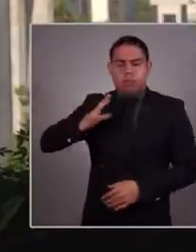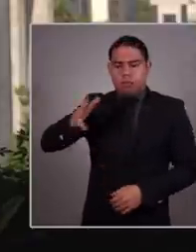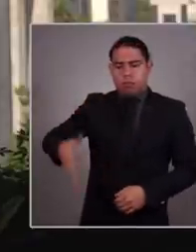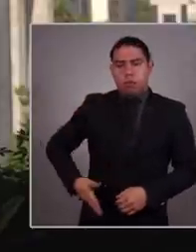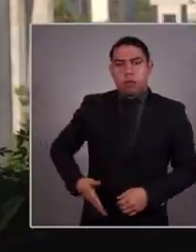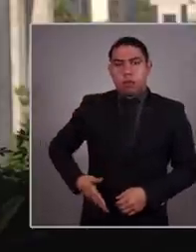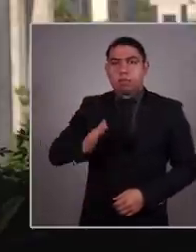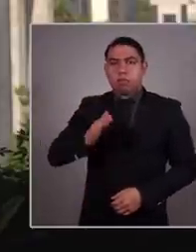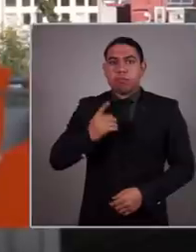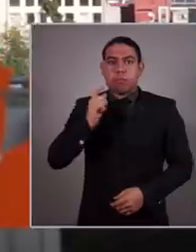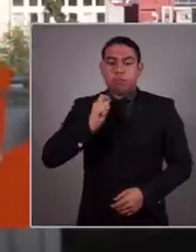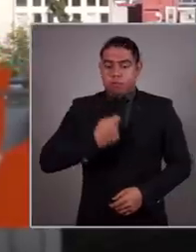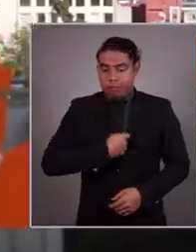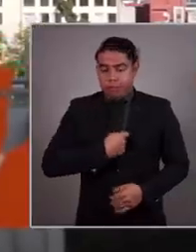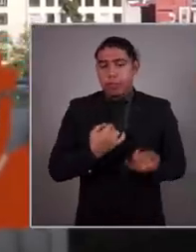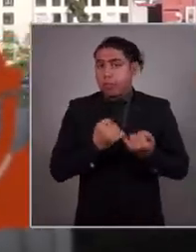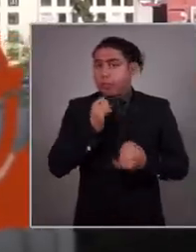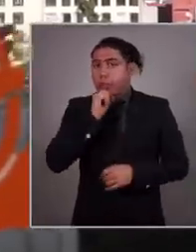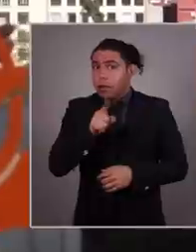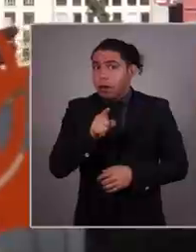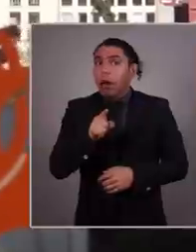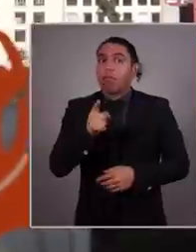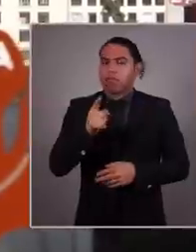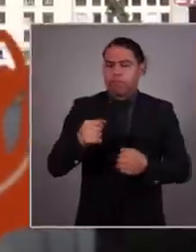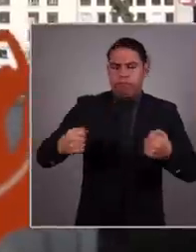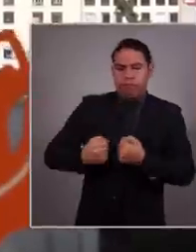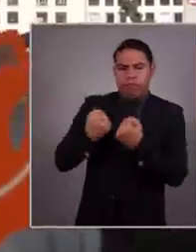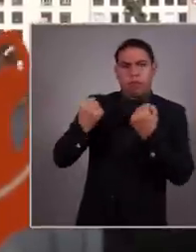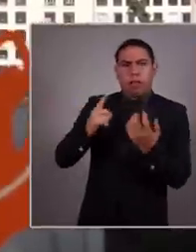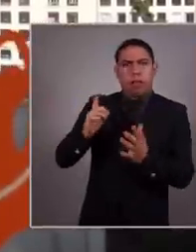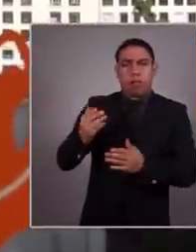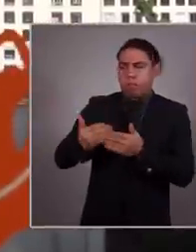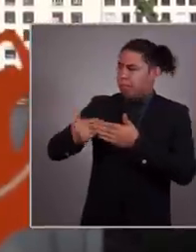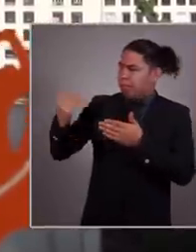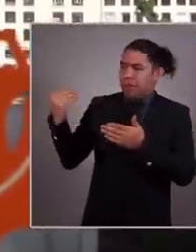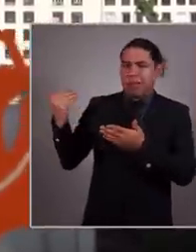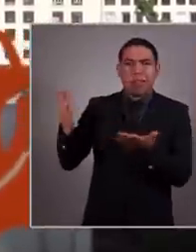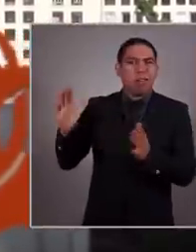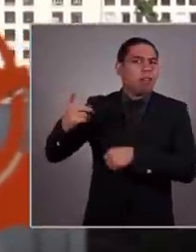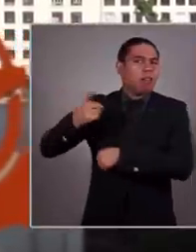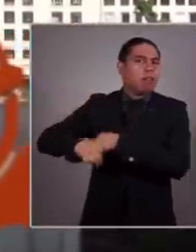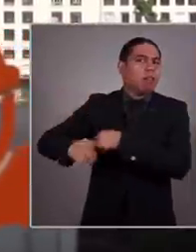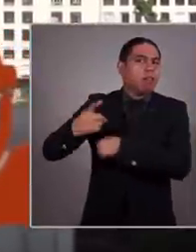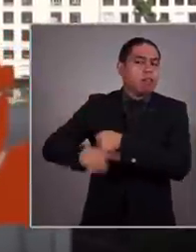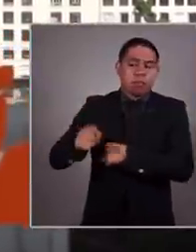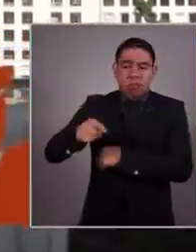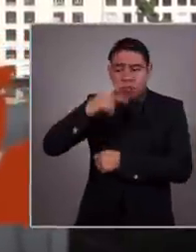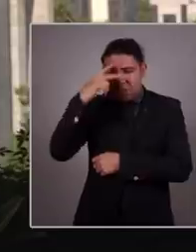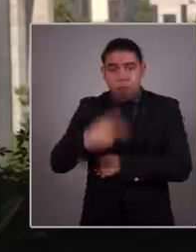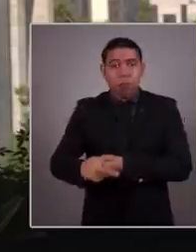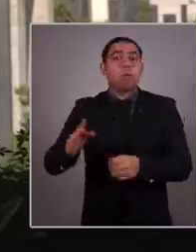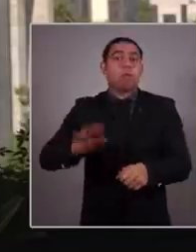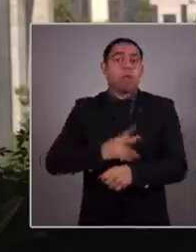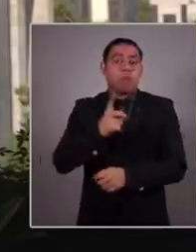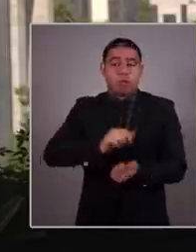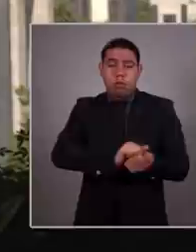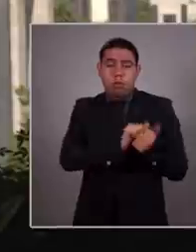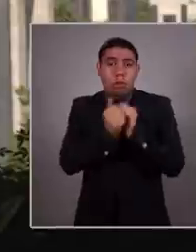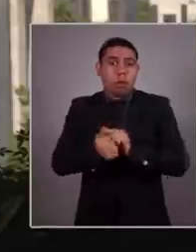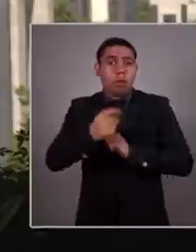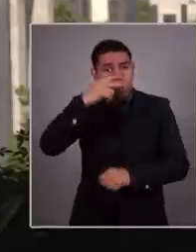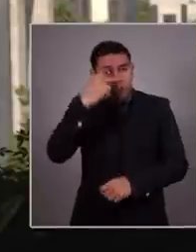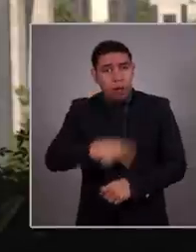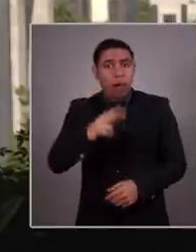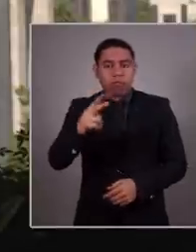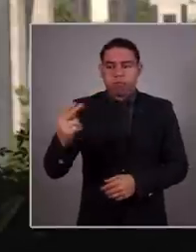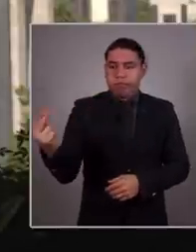y que nos dé identidad. Pero que al mismo tiempo rompa con las prácticas de ese pasado que tanto daño le ha hecho a México. Asumimos que la evolución